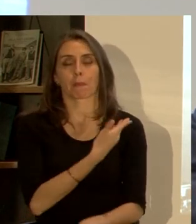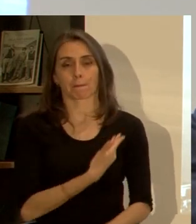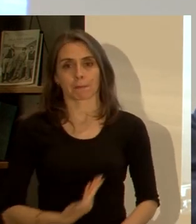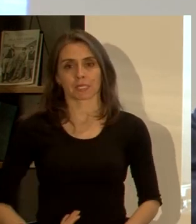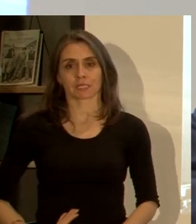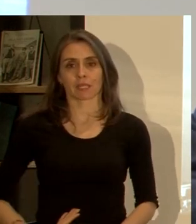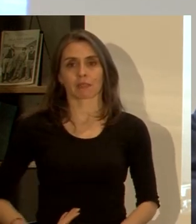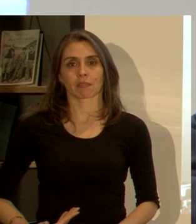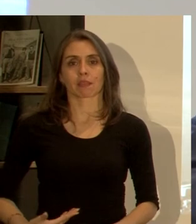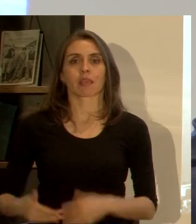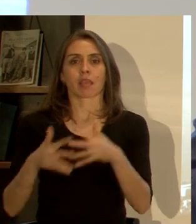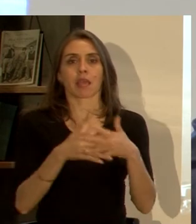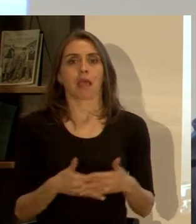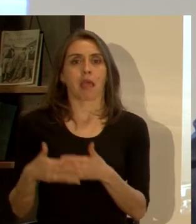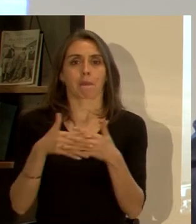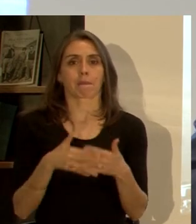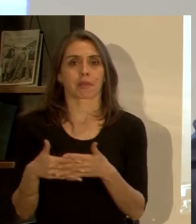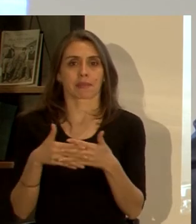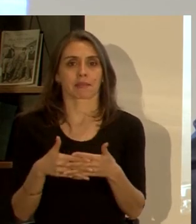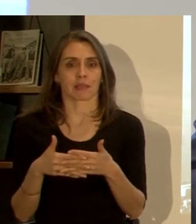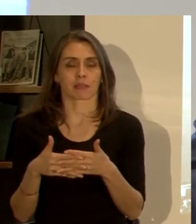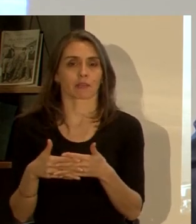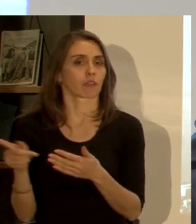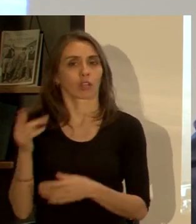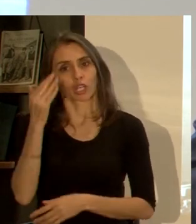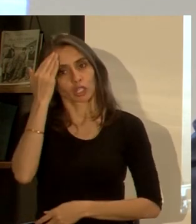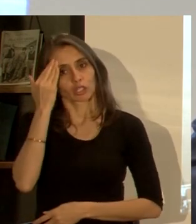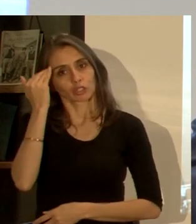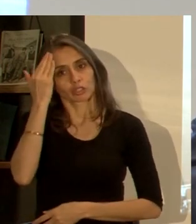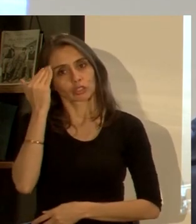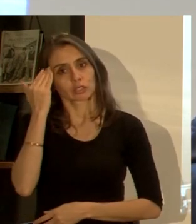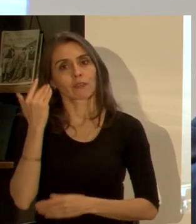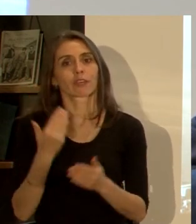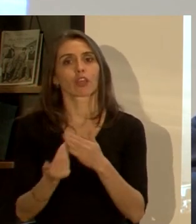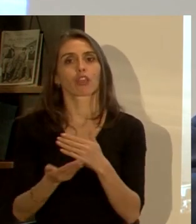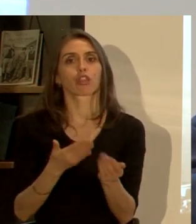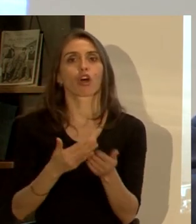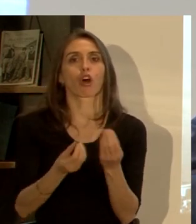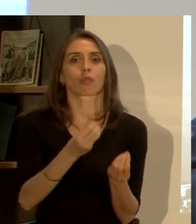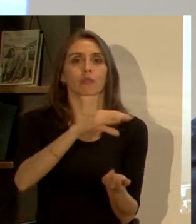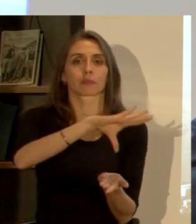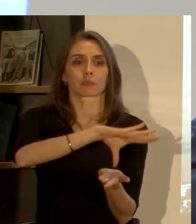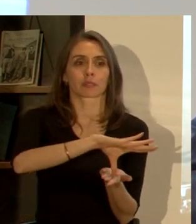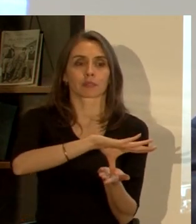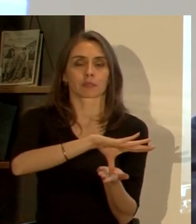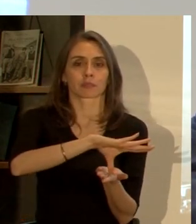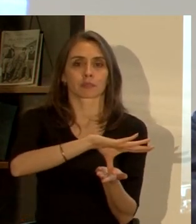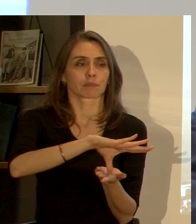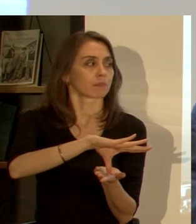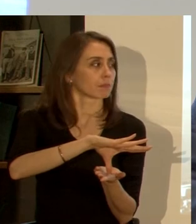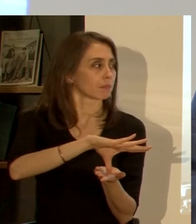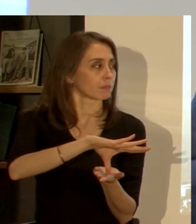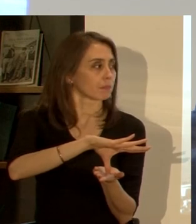de los Estados Unidos que pues no sabe exactamente donde queda un país y no sabe exactamente